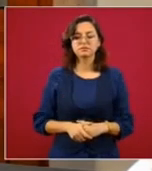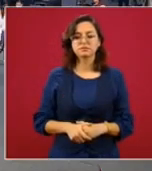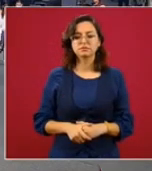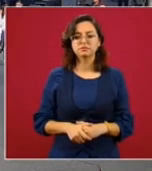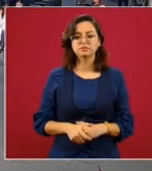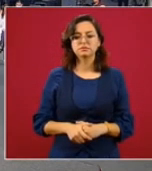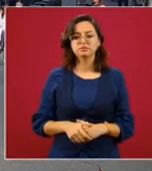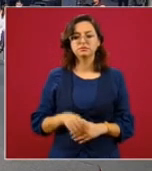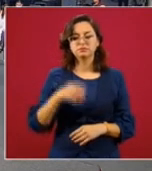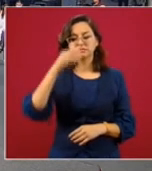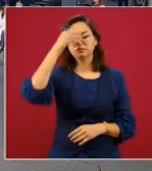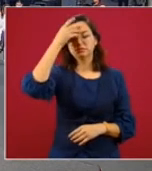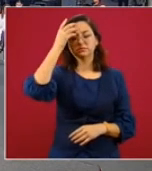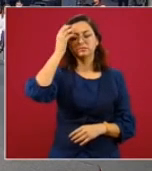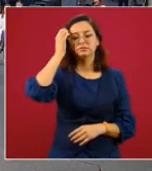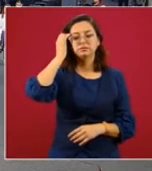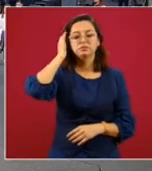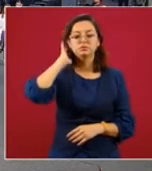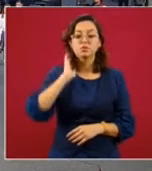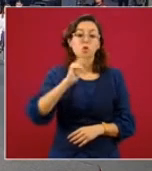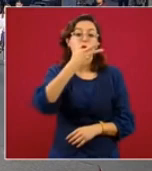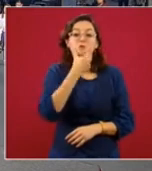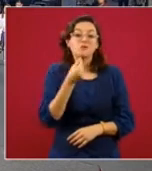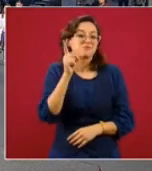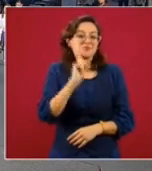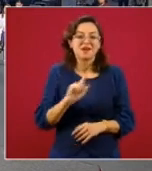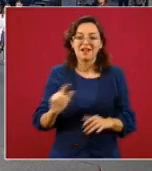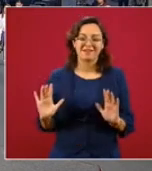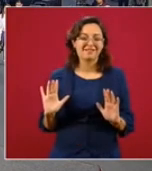es hombres y mujeres.